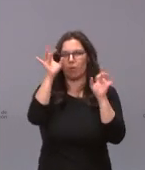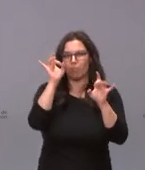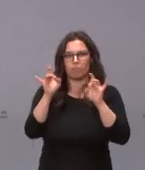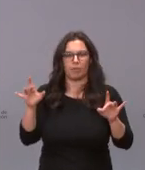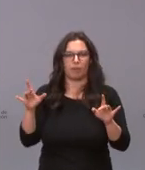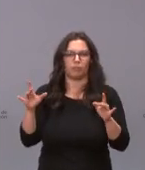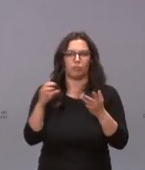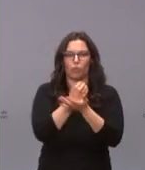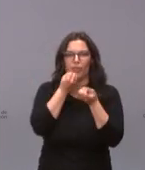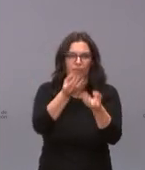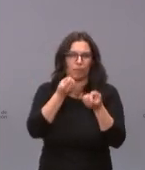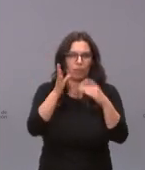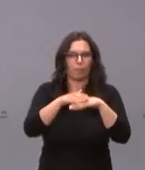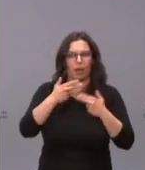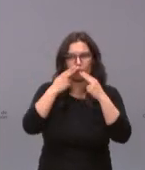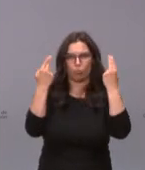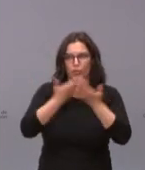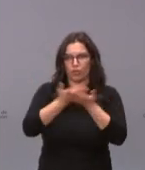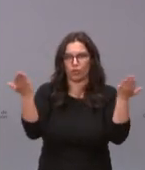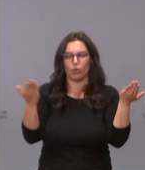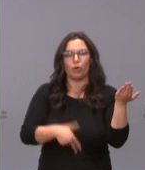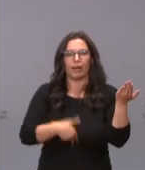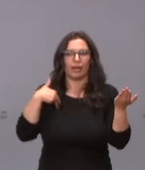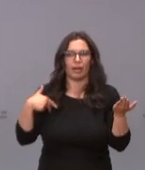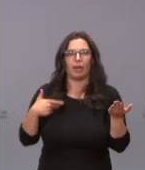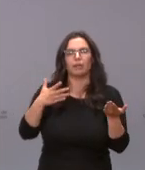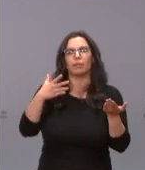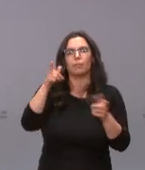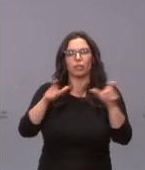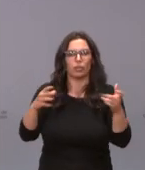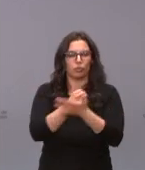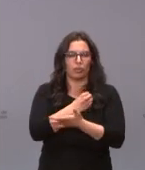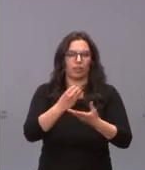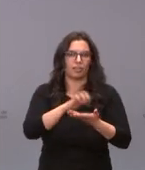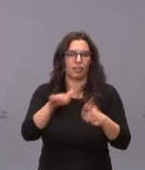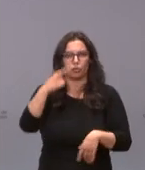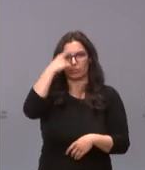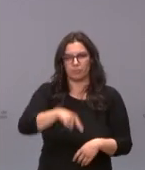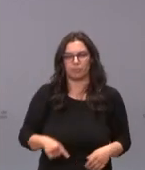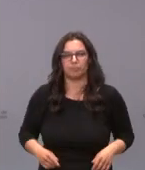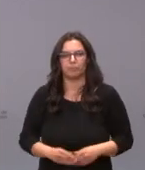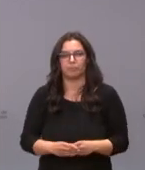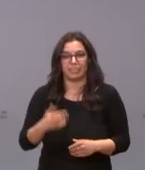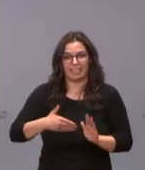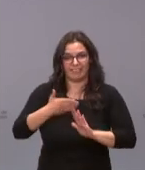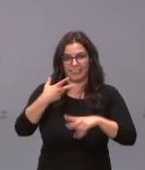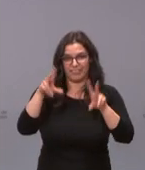Autonómica para público y general conocimiento de todos los castellanos y leoneses. Termino ya.